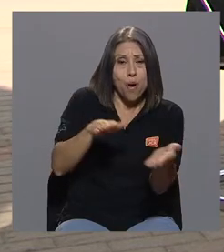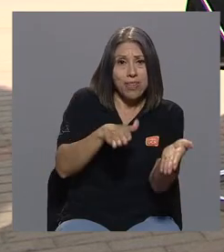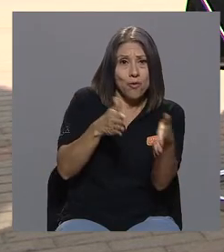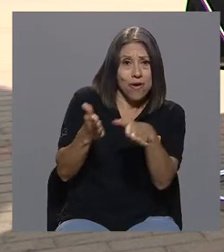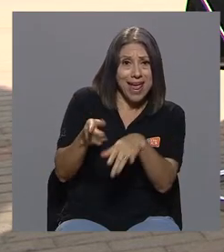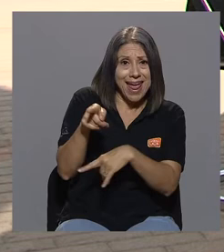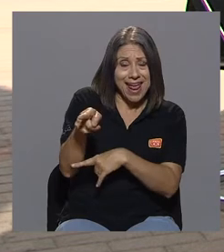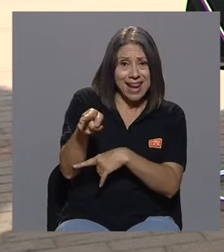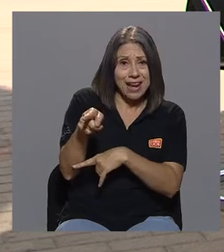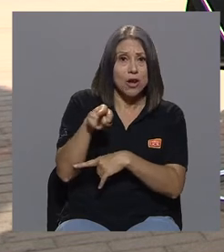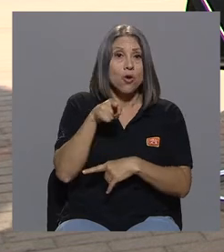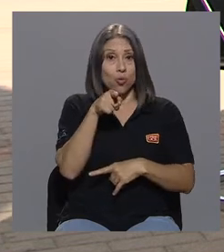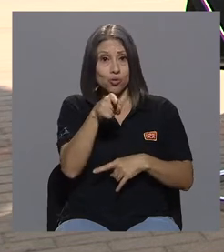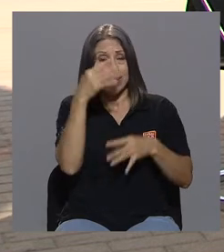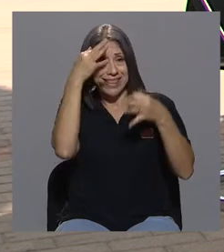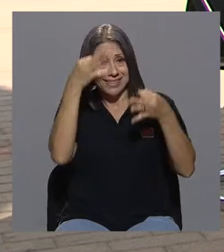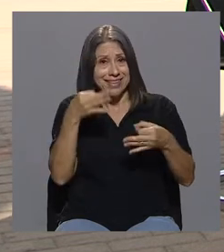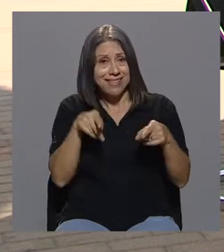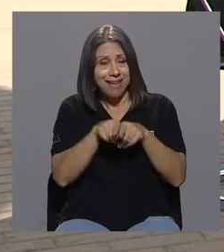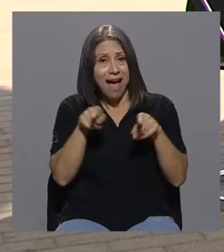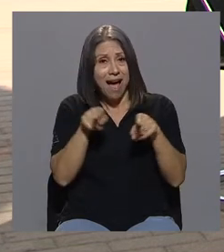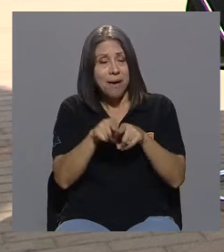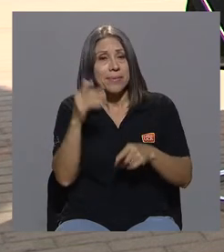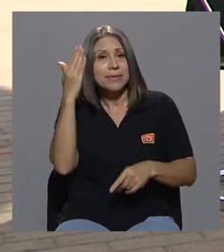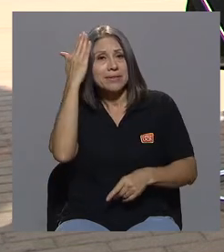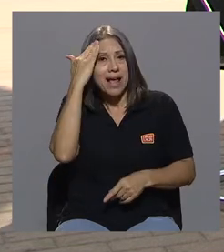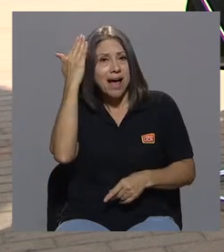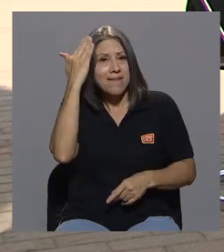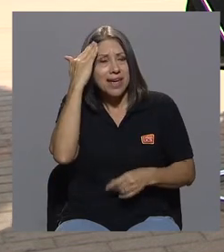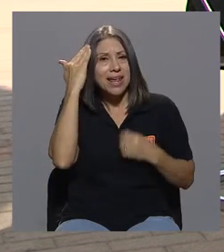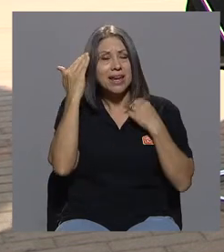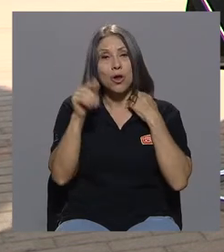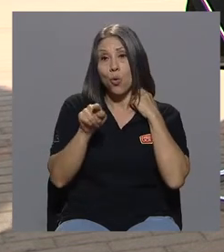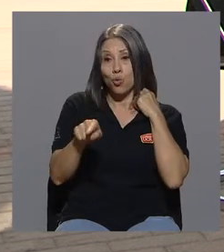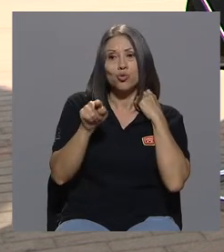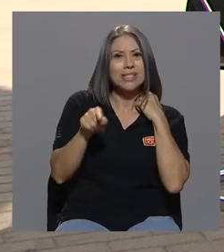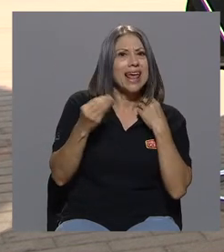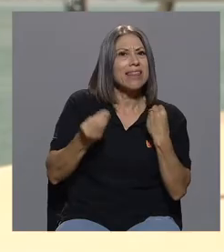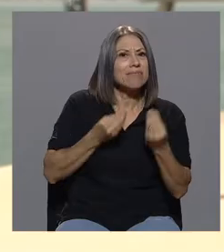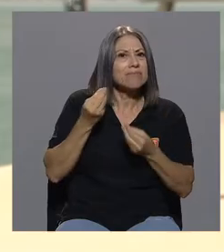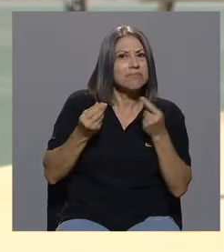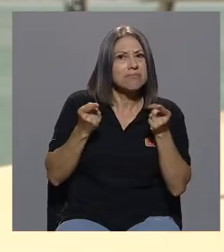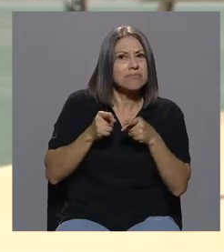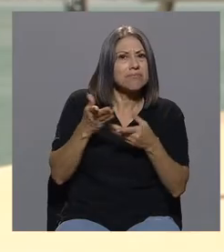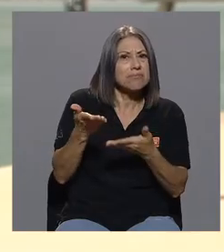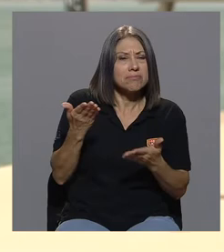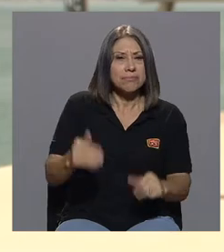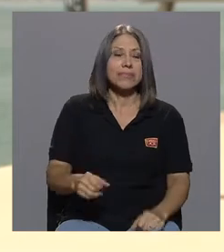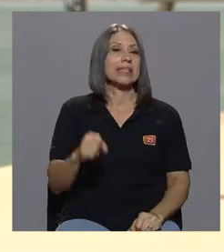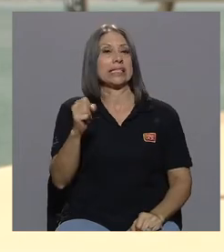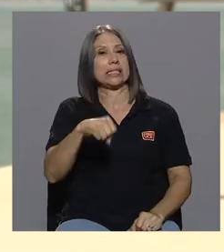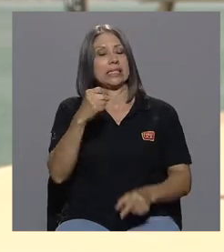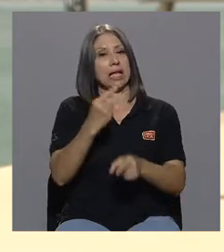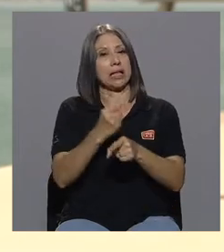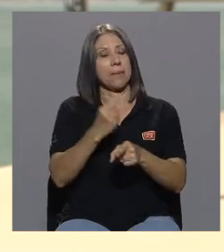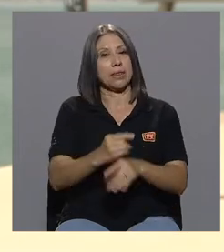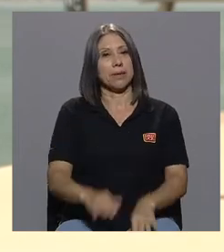también saber la condición que usted estaba teniendo. Exactamente. Yo